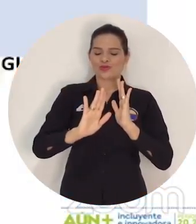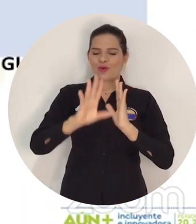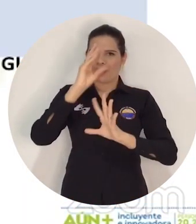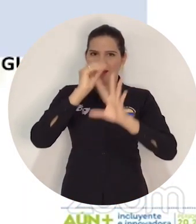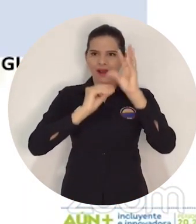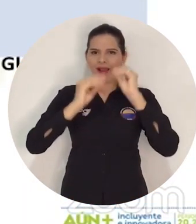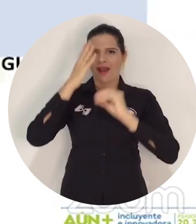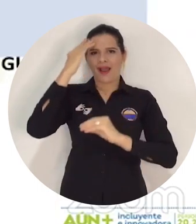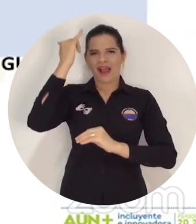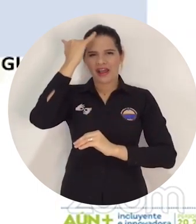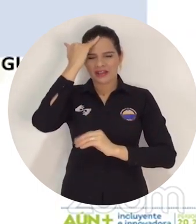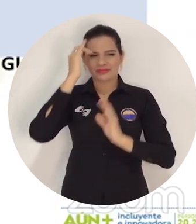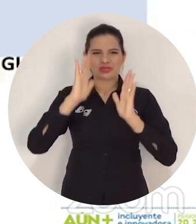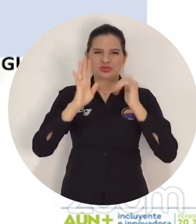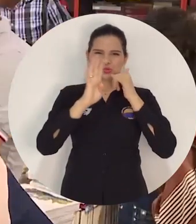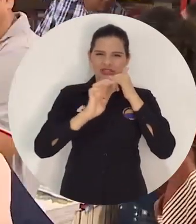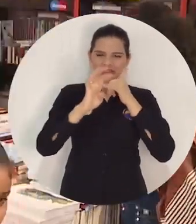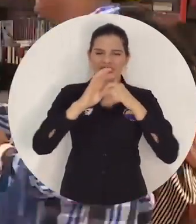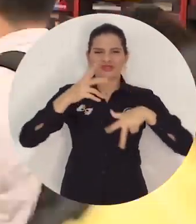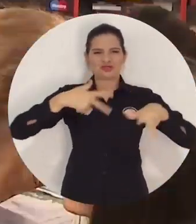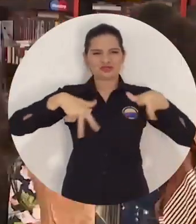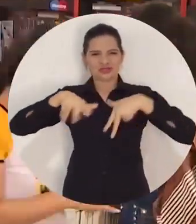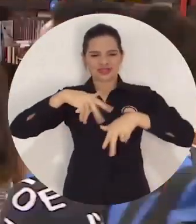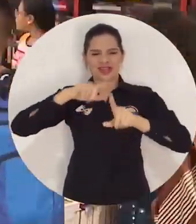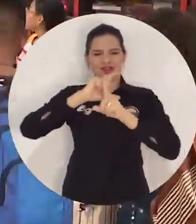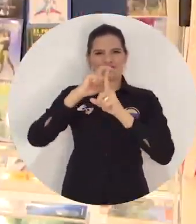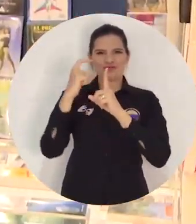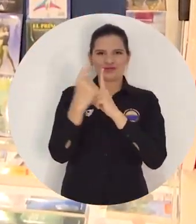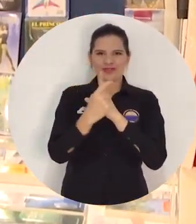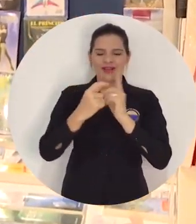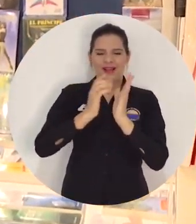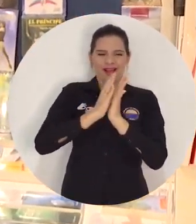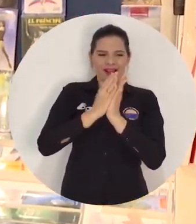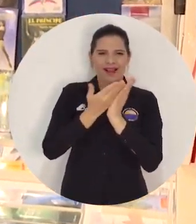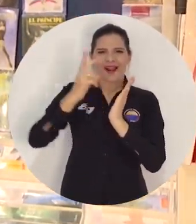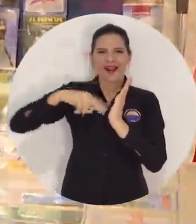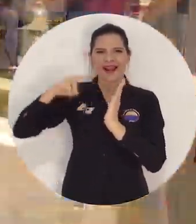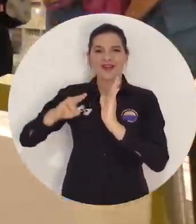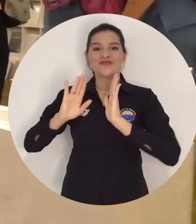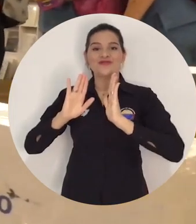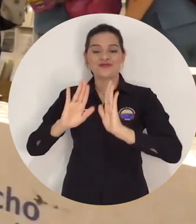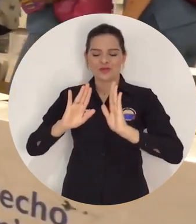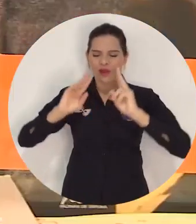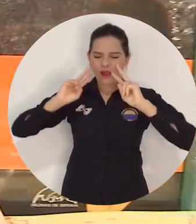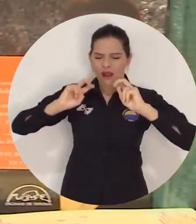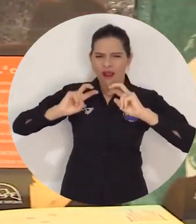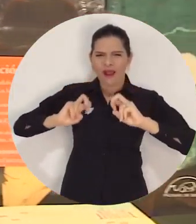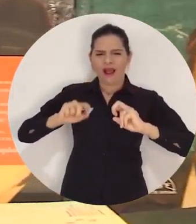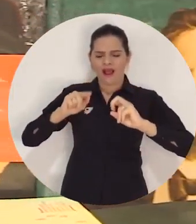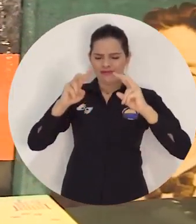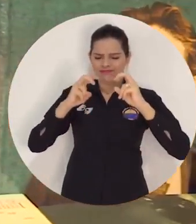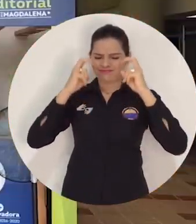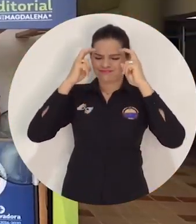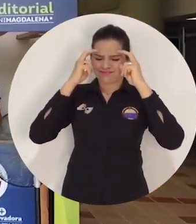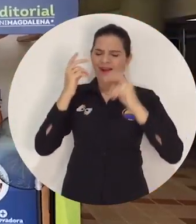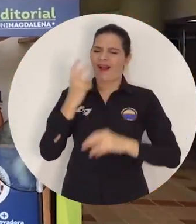El 23 de abril se celebra el Día del Idioma en los países de habla hispana. Y en esta jornada queremos invitarlos